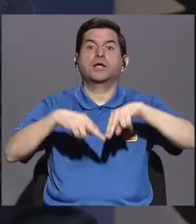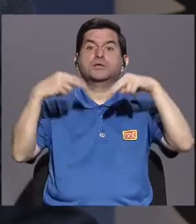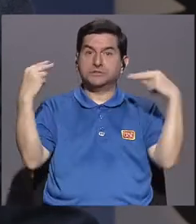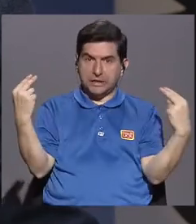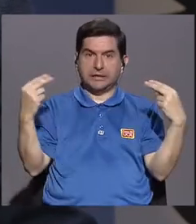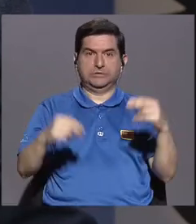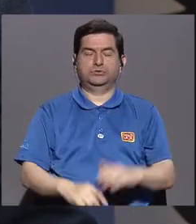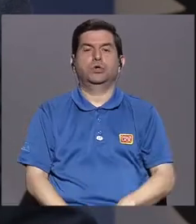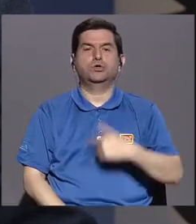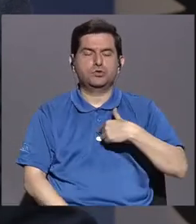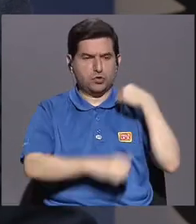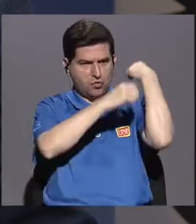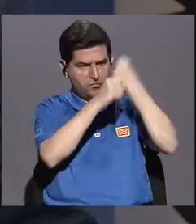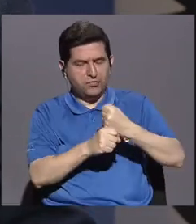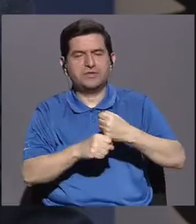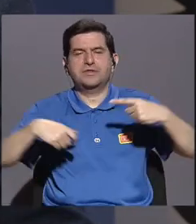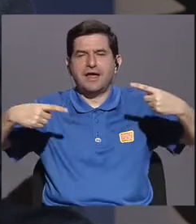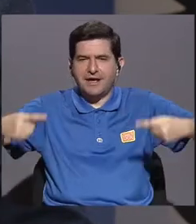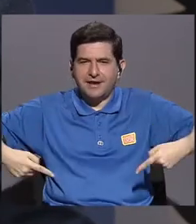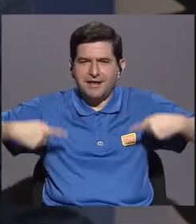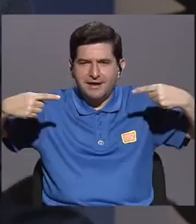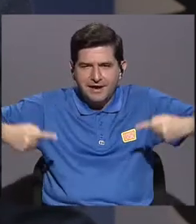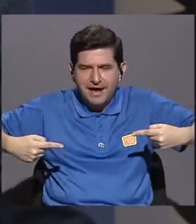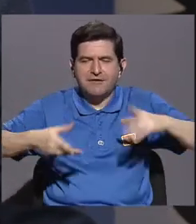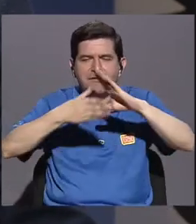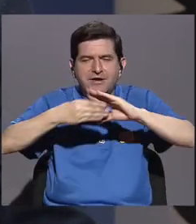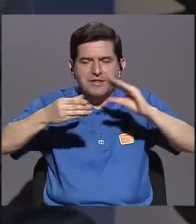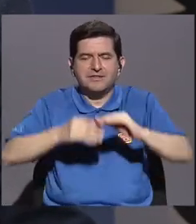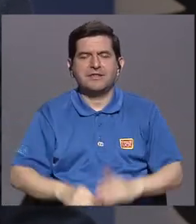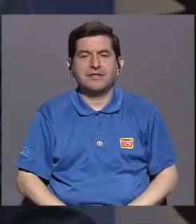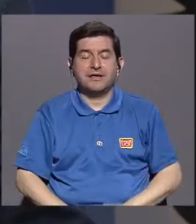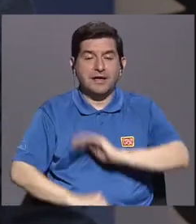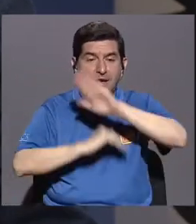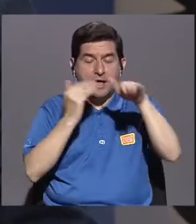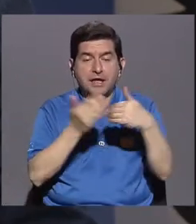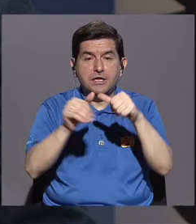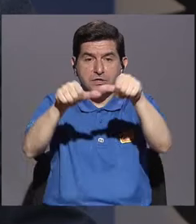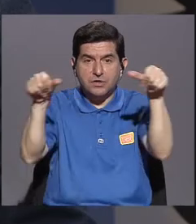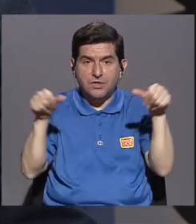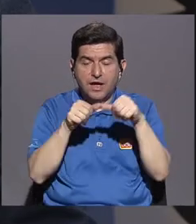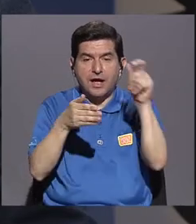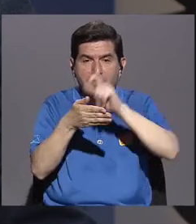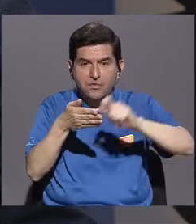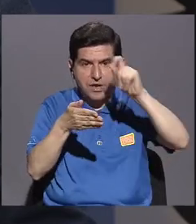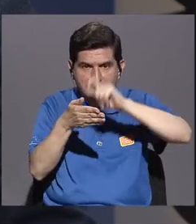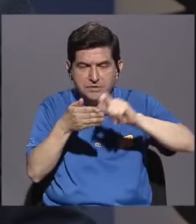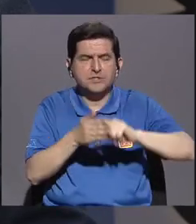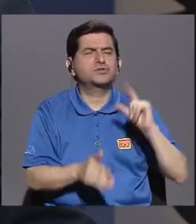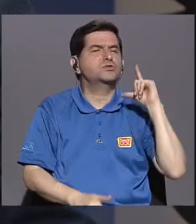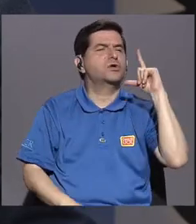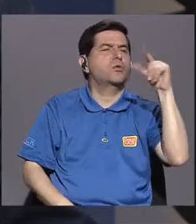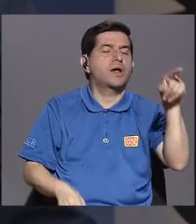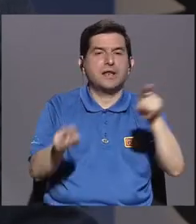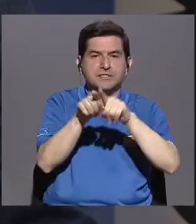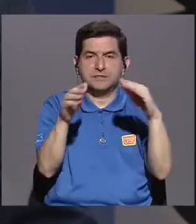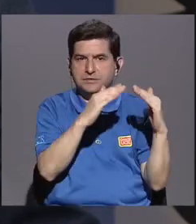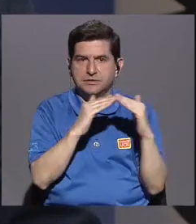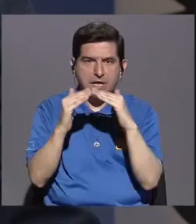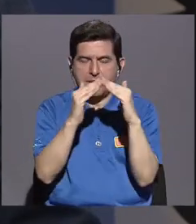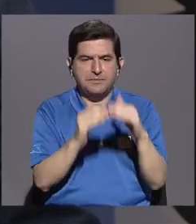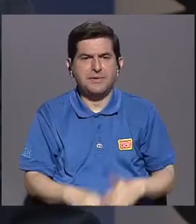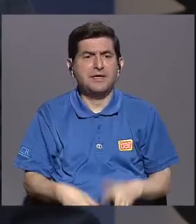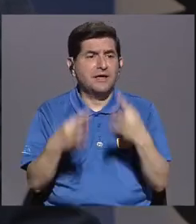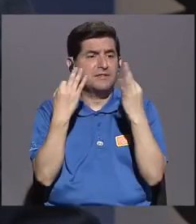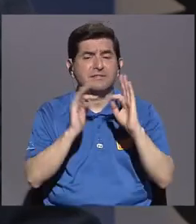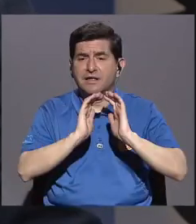para fundar la carretica cuentera y empezar a recorrer las aulas de Costa Rica, tanto de escuelas rurales como urbanas, para ver